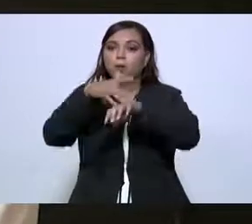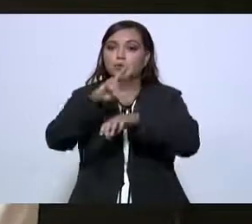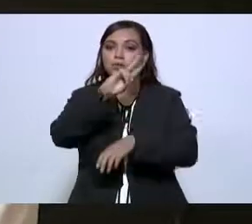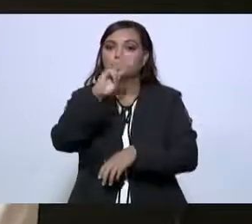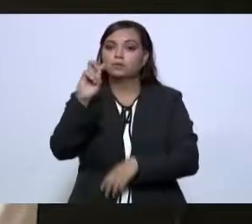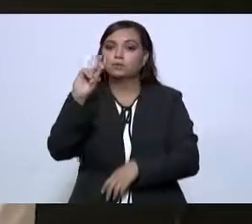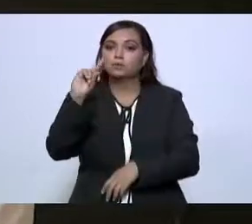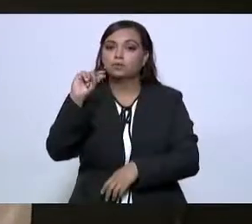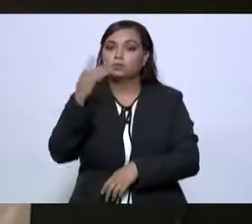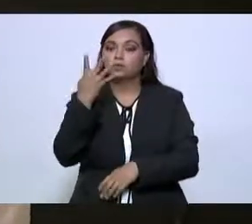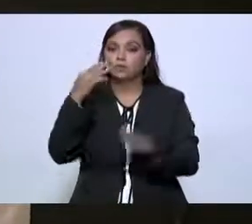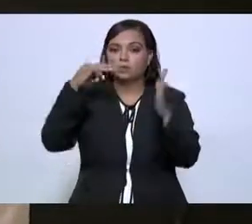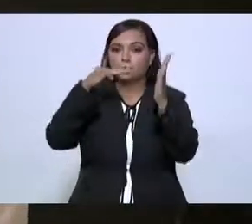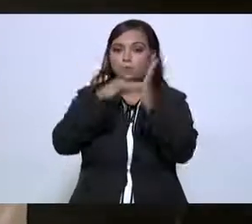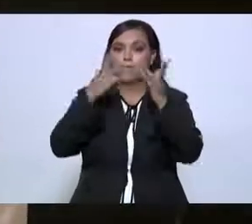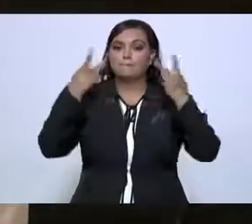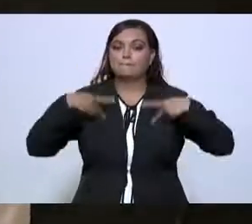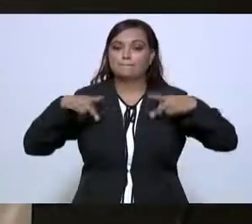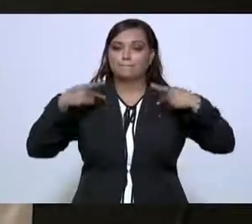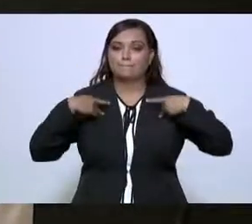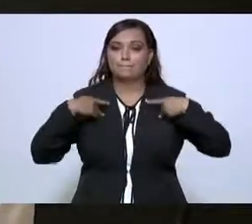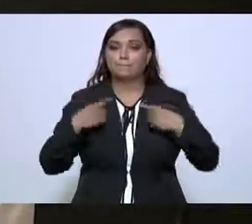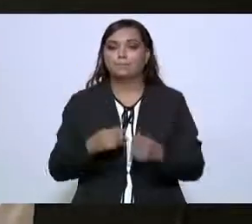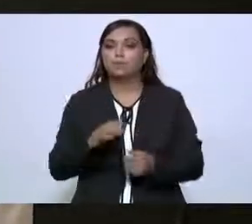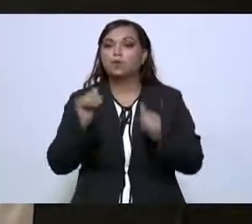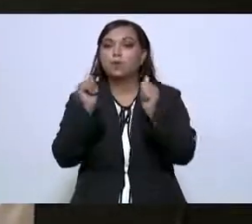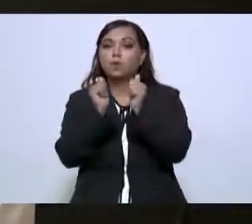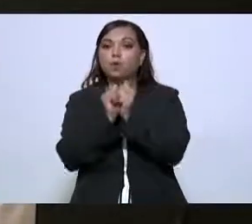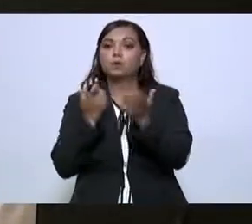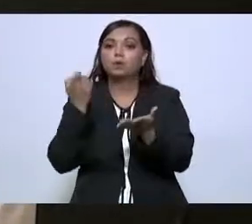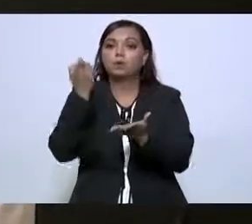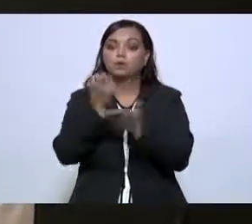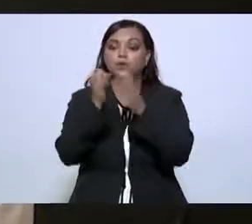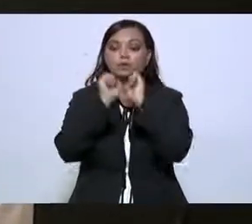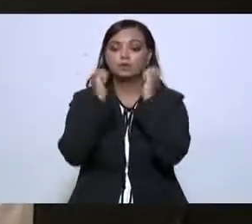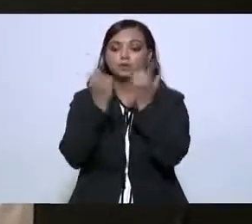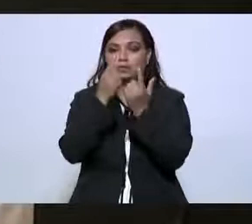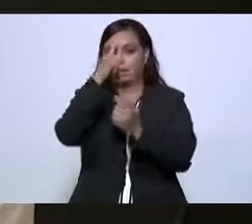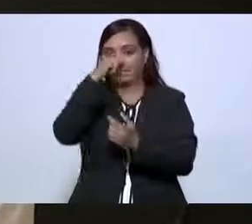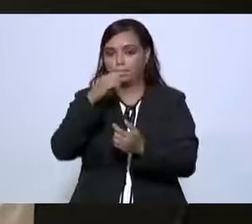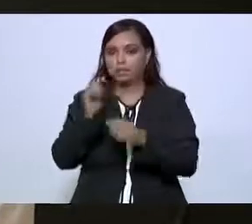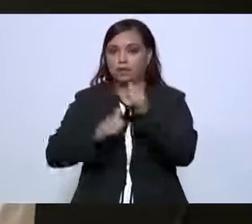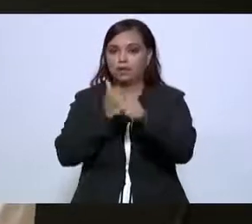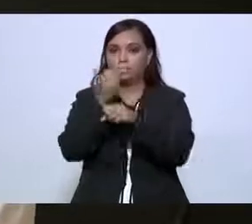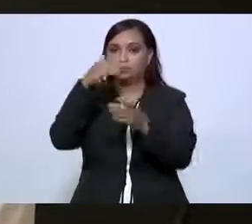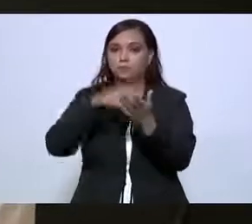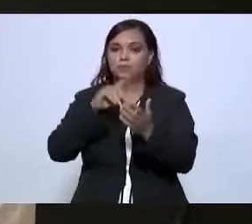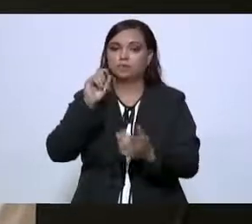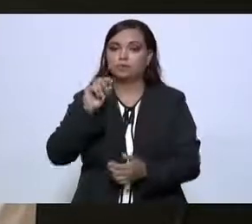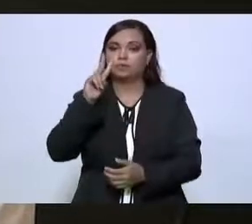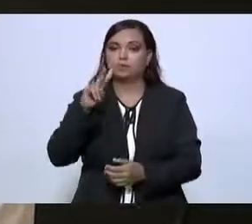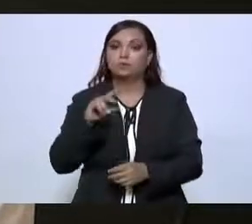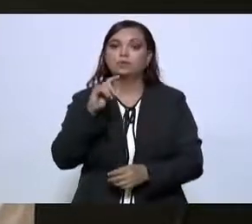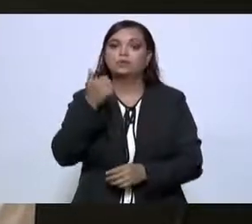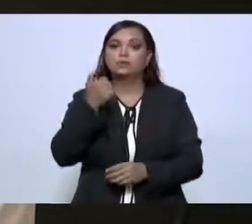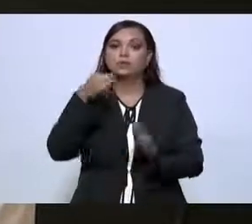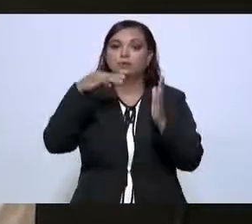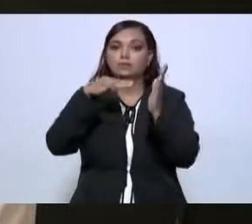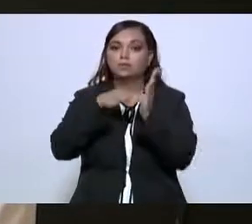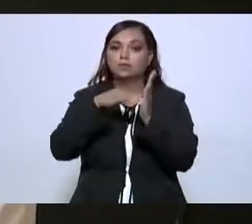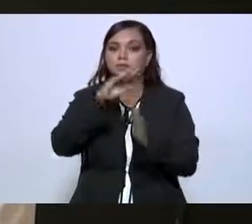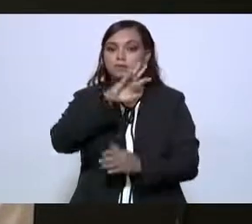284 mil derechohabientes, con una inversión social para este ejercicio 2022 de 6 mil